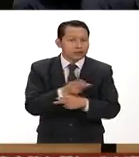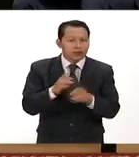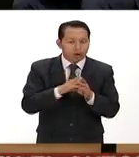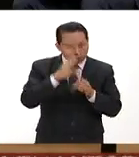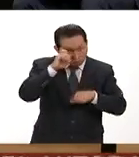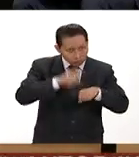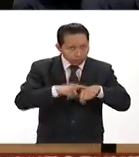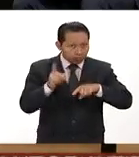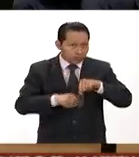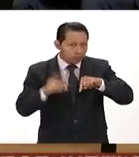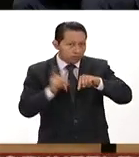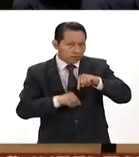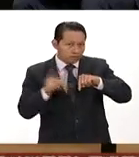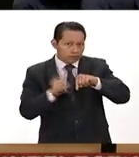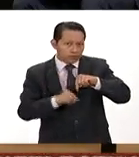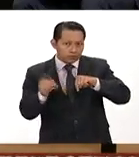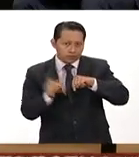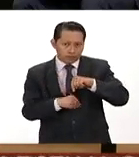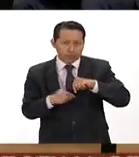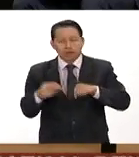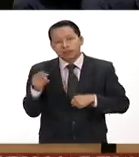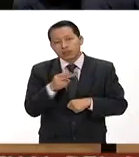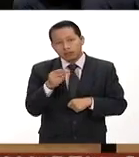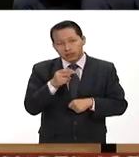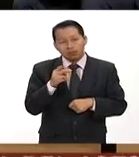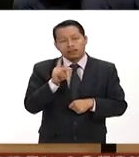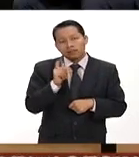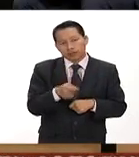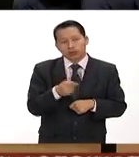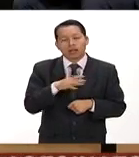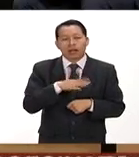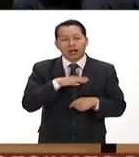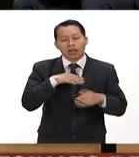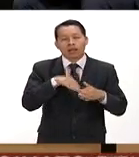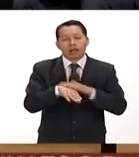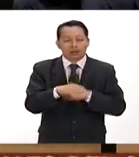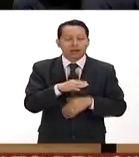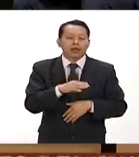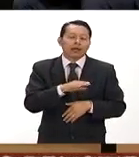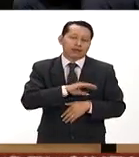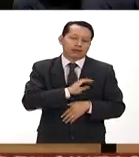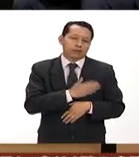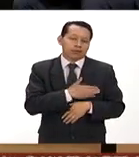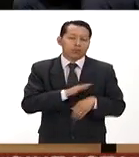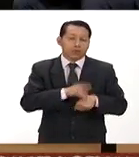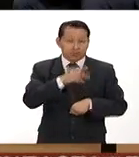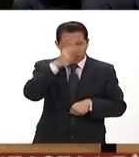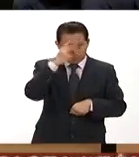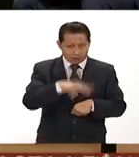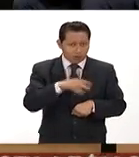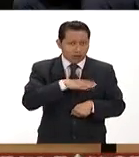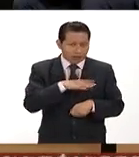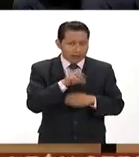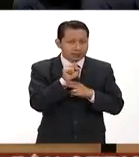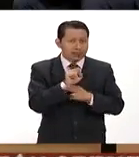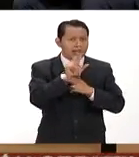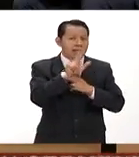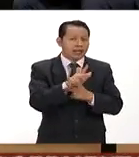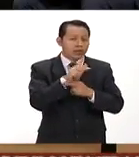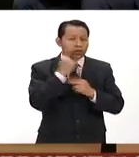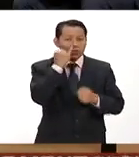culturalmente y tengo que meterme al monolingüismo en español México a pesar de tener 68